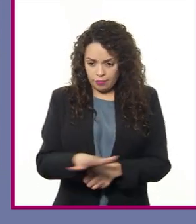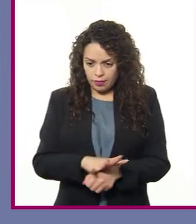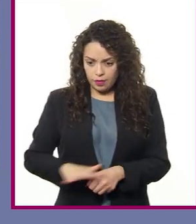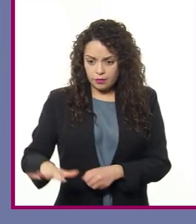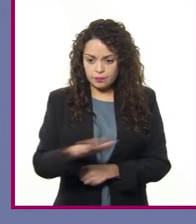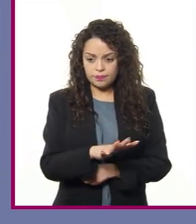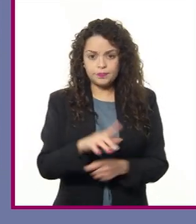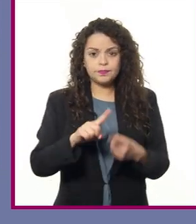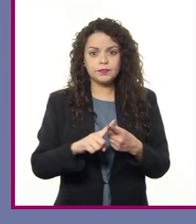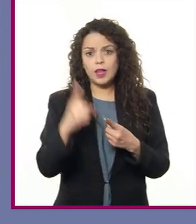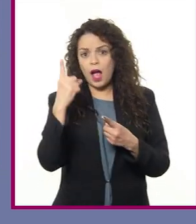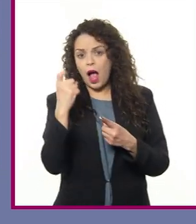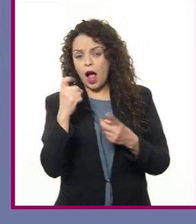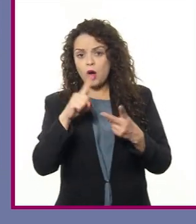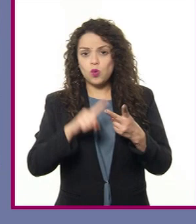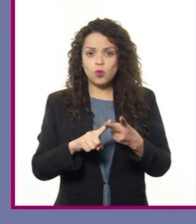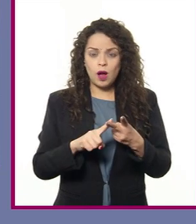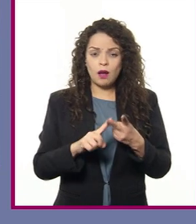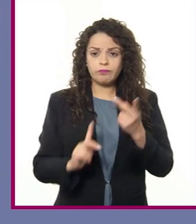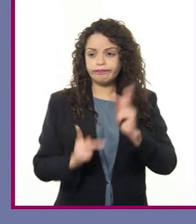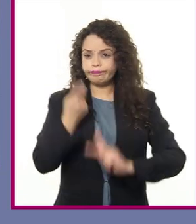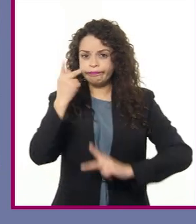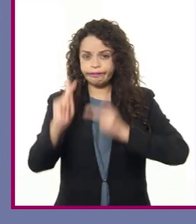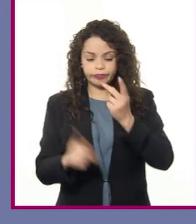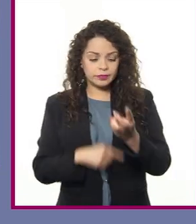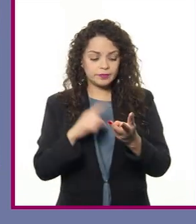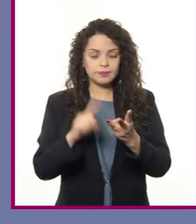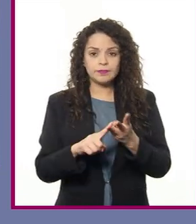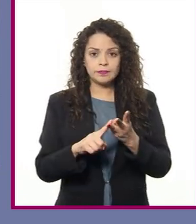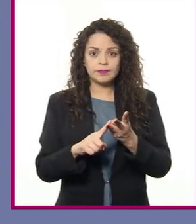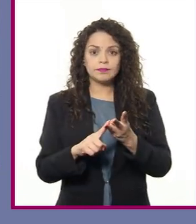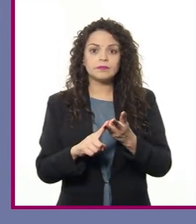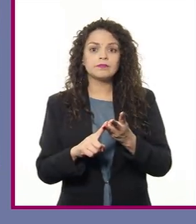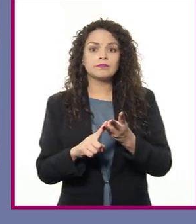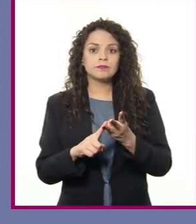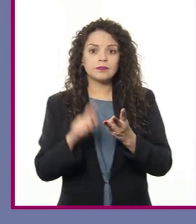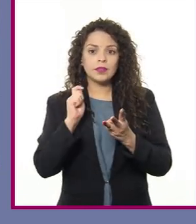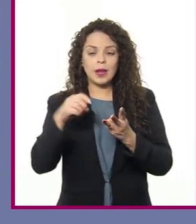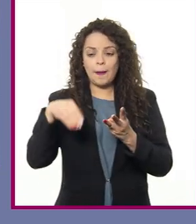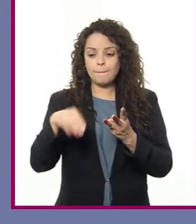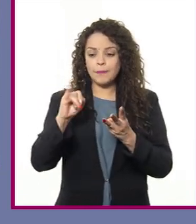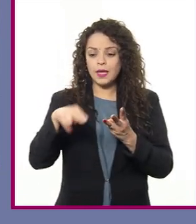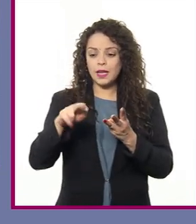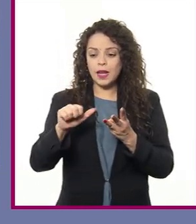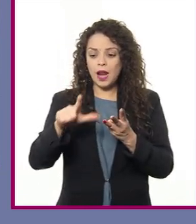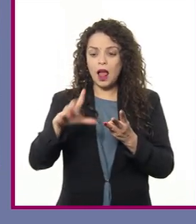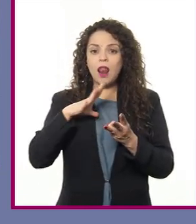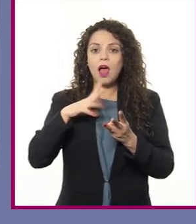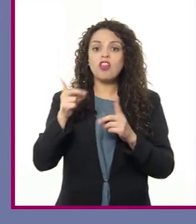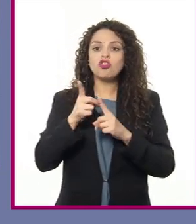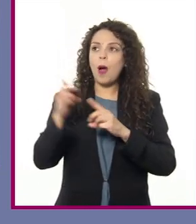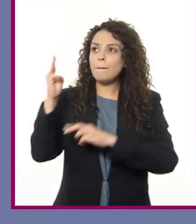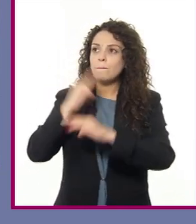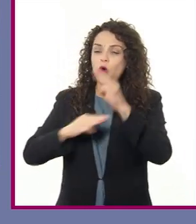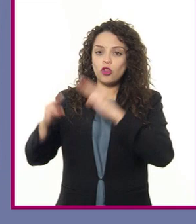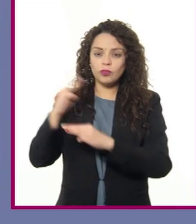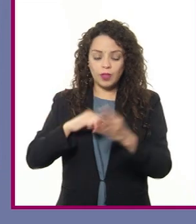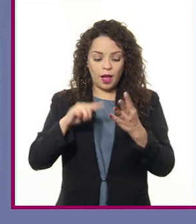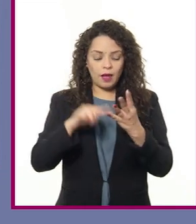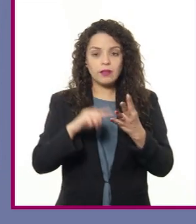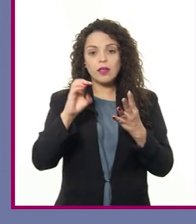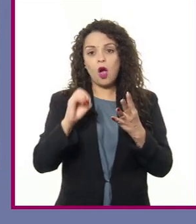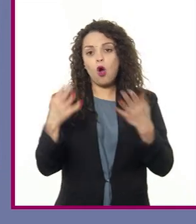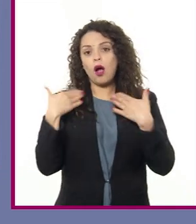con el agua, con la vegetación, con los recursos minerales que contienen las montañas o con el clima.